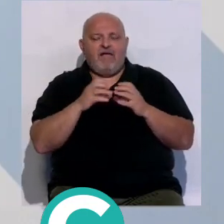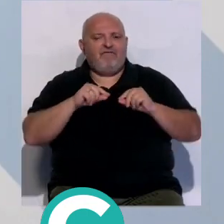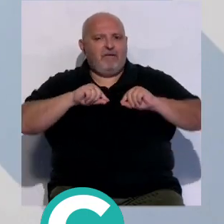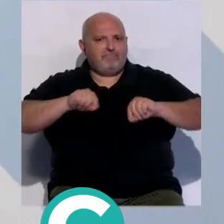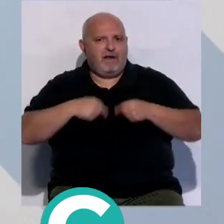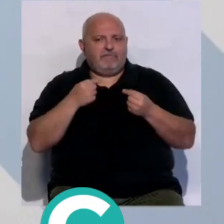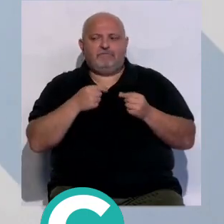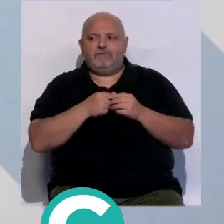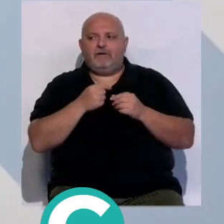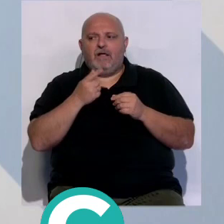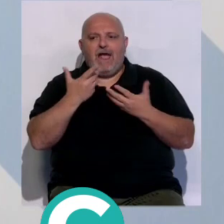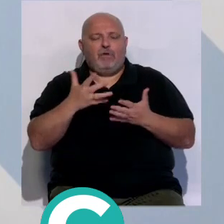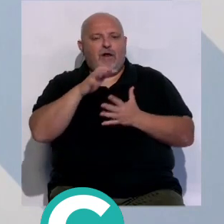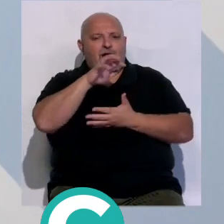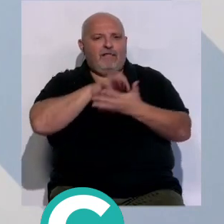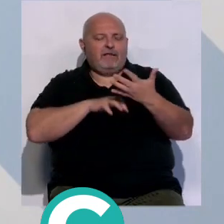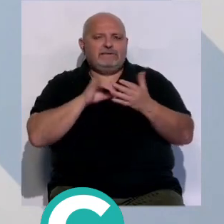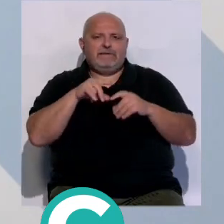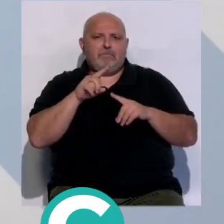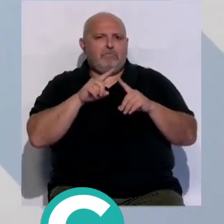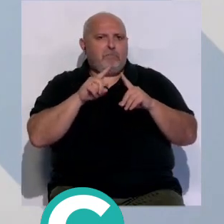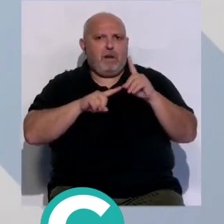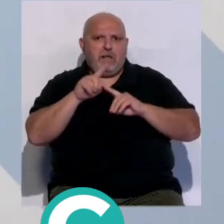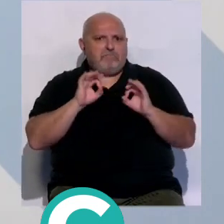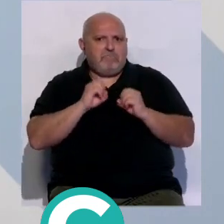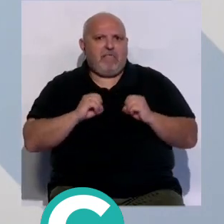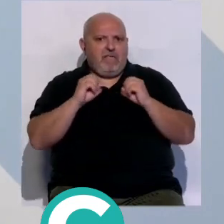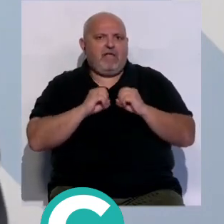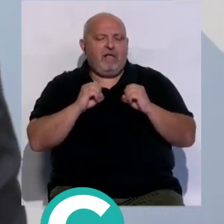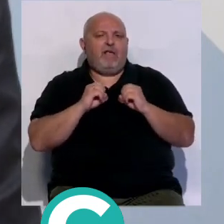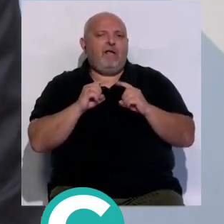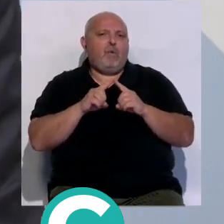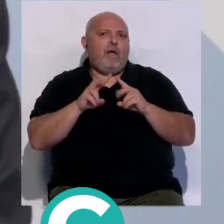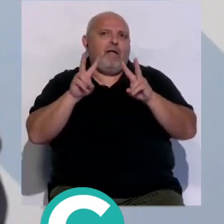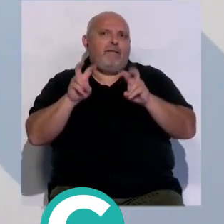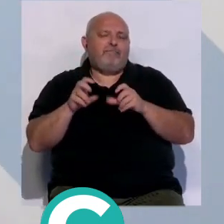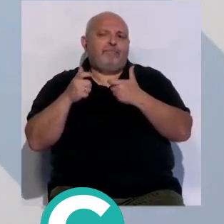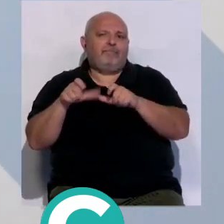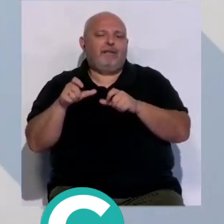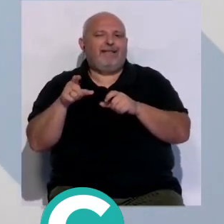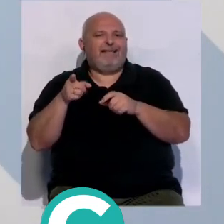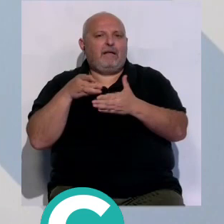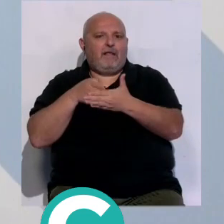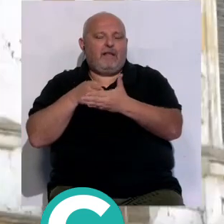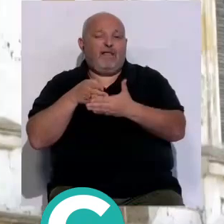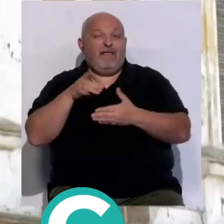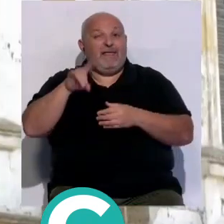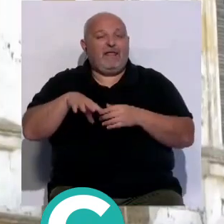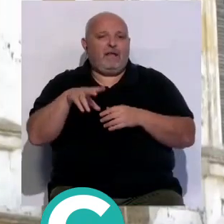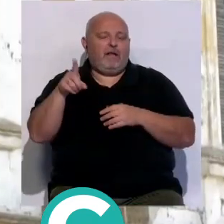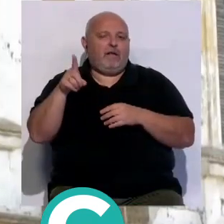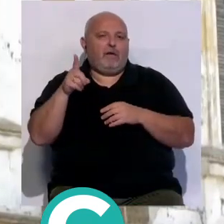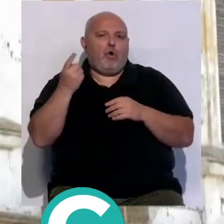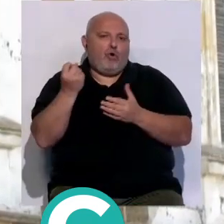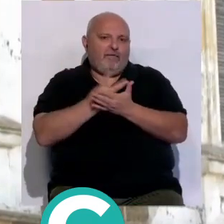firmar la actual redacción sin ningún tipo de objeción y sigue poniendo obstáculos a la firma del convenio